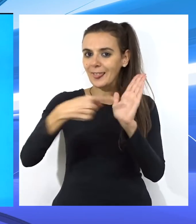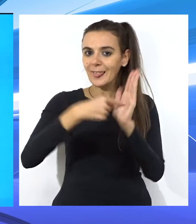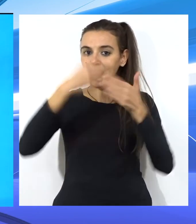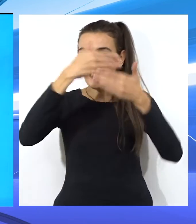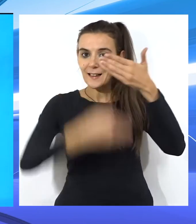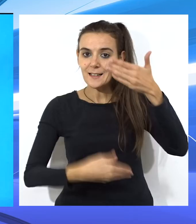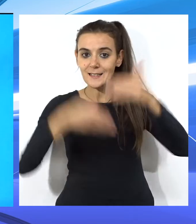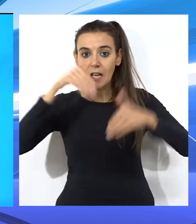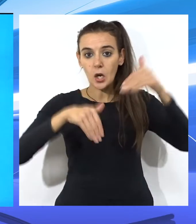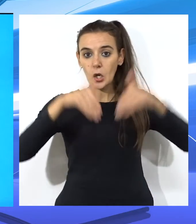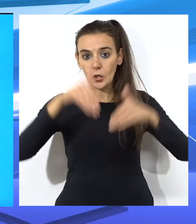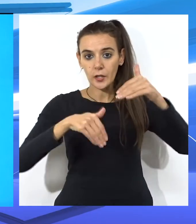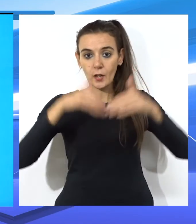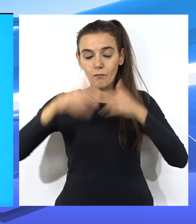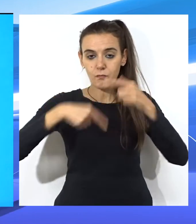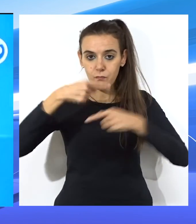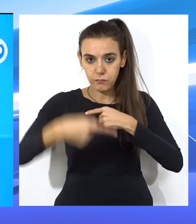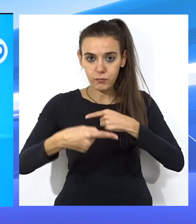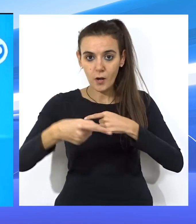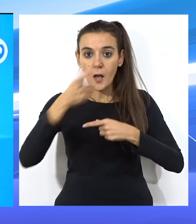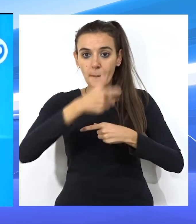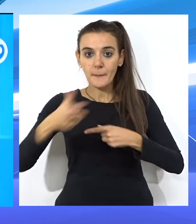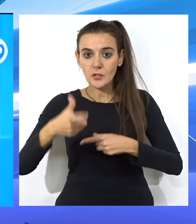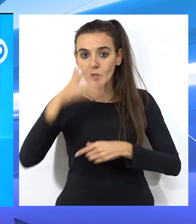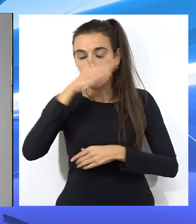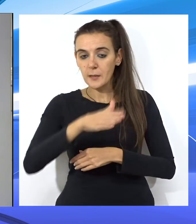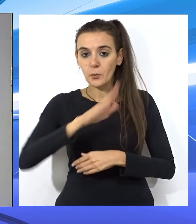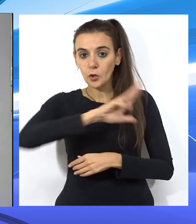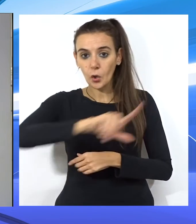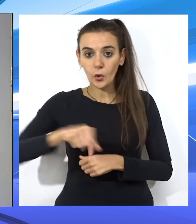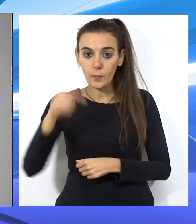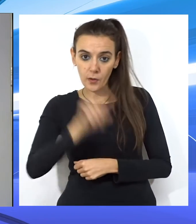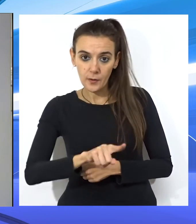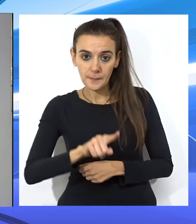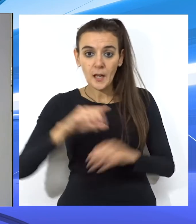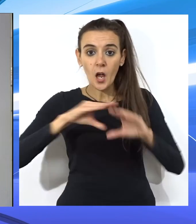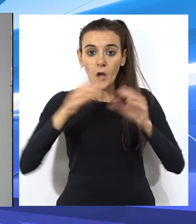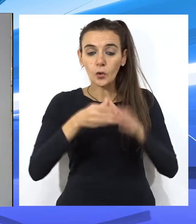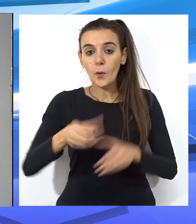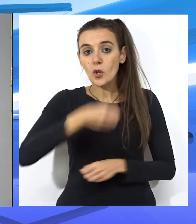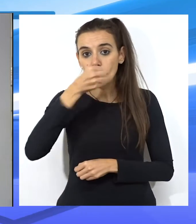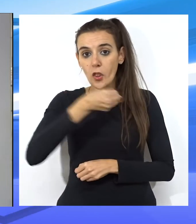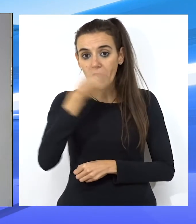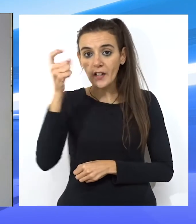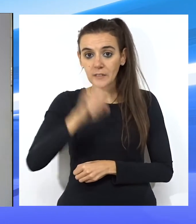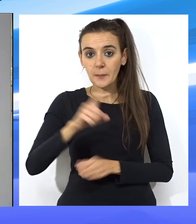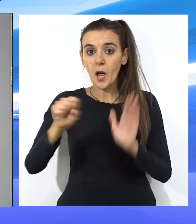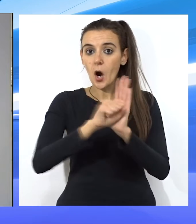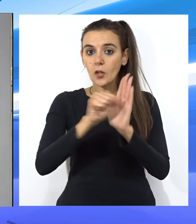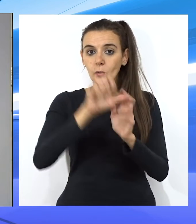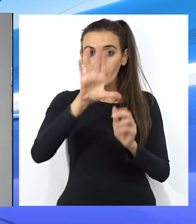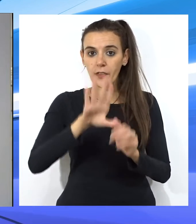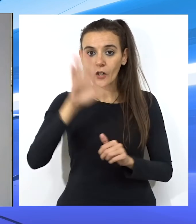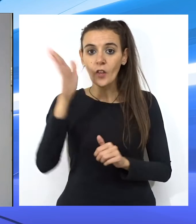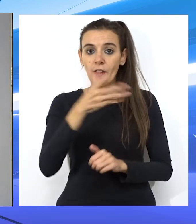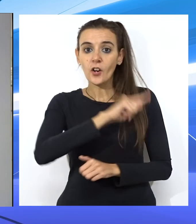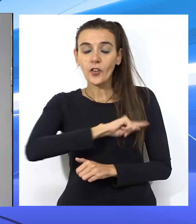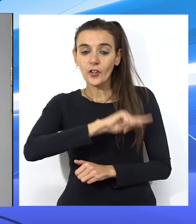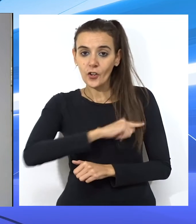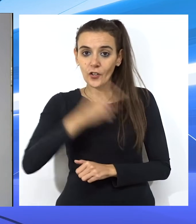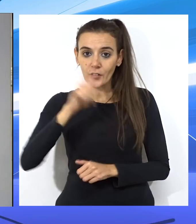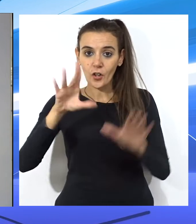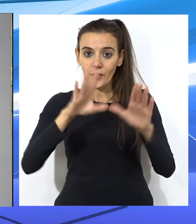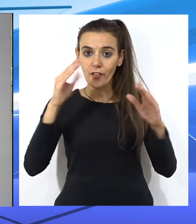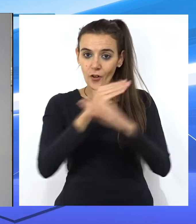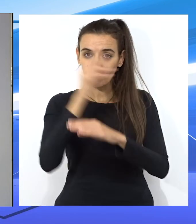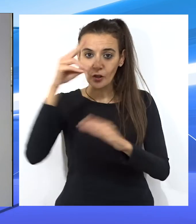listas electorales de procesados e imputados por corrupción, y el Partido Socialista Obrero Español, en su artículo 5 del Código Ético, de 10 de